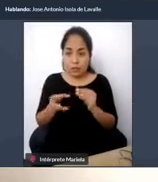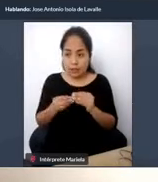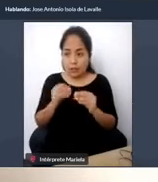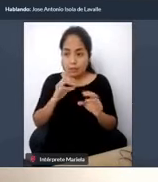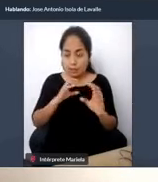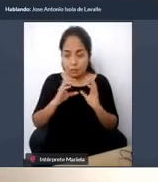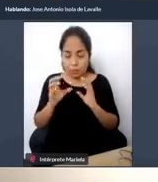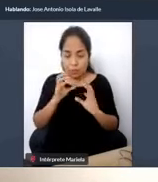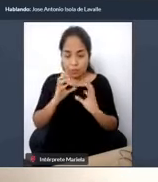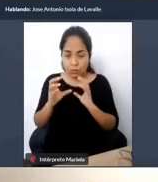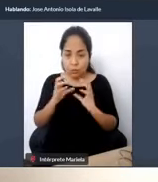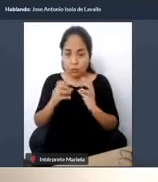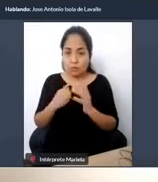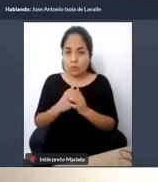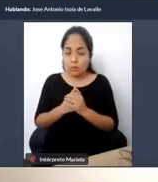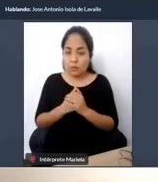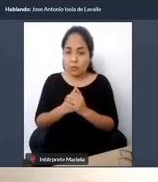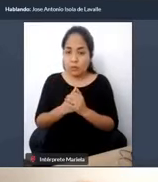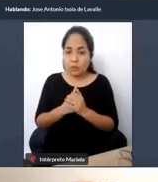hable de su propia experiencia